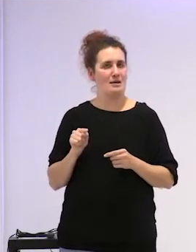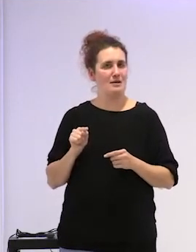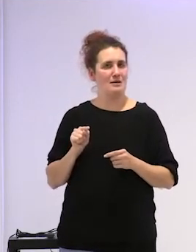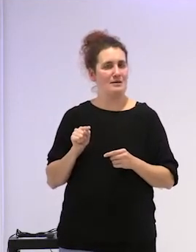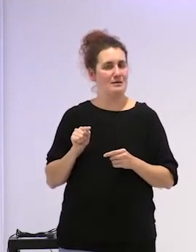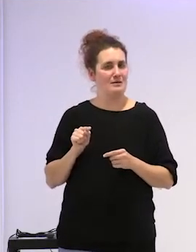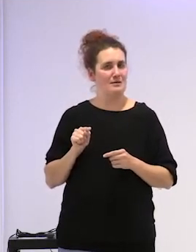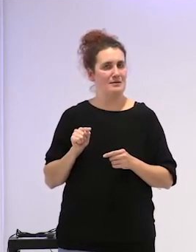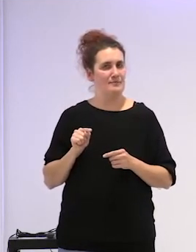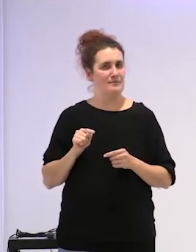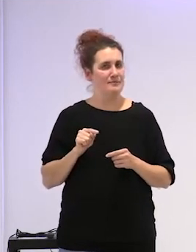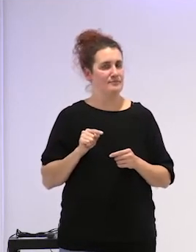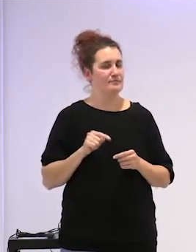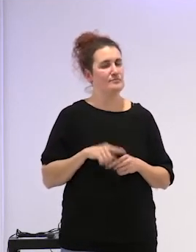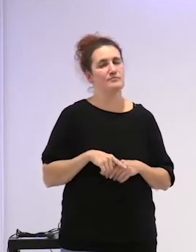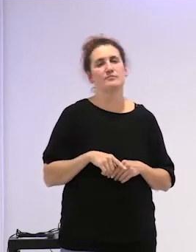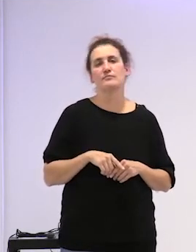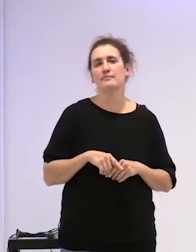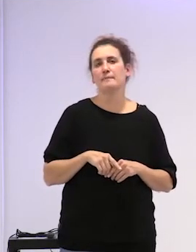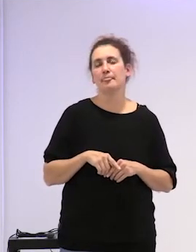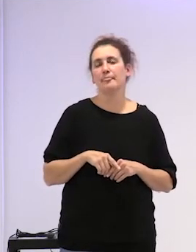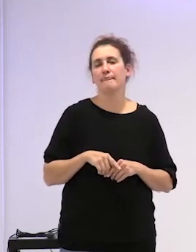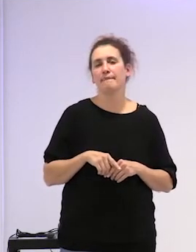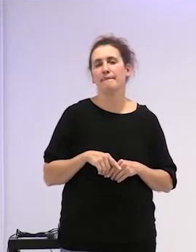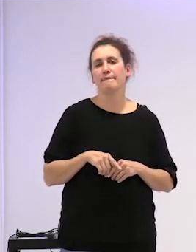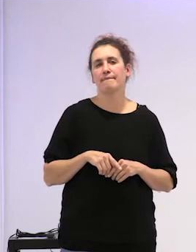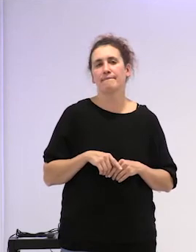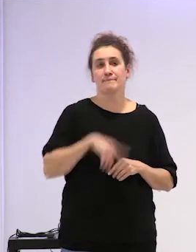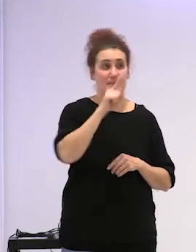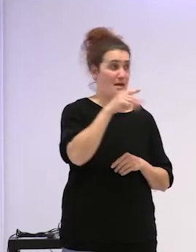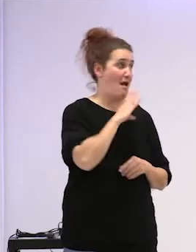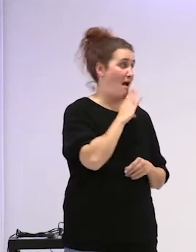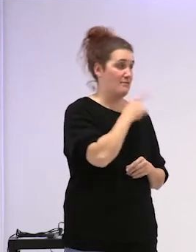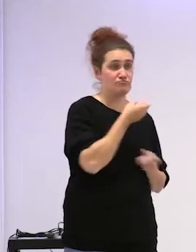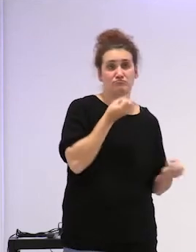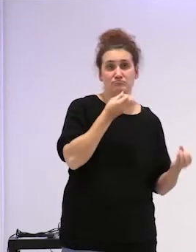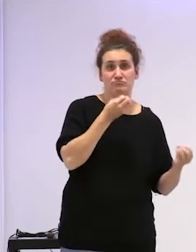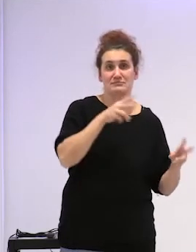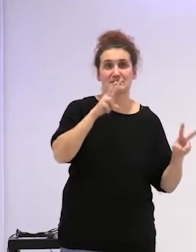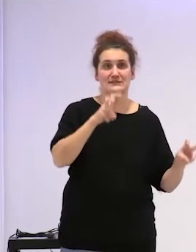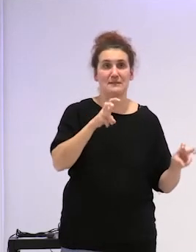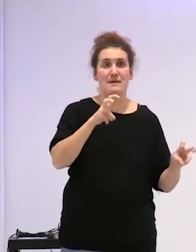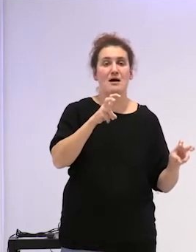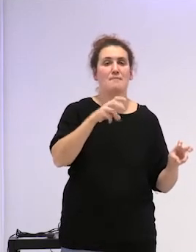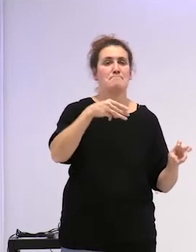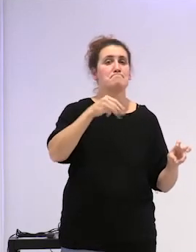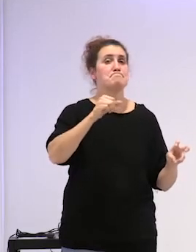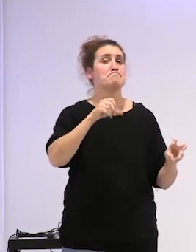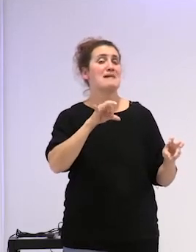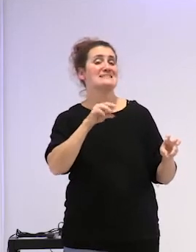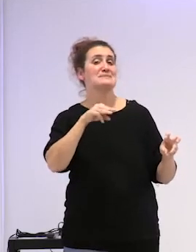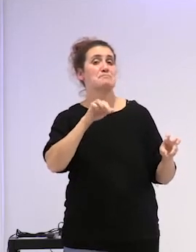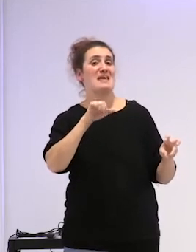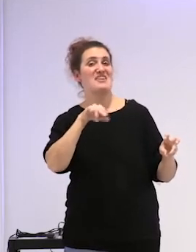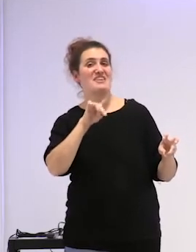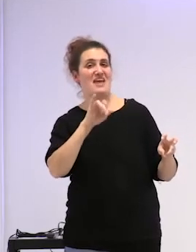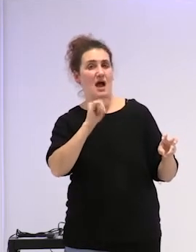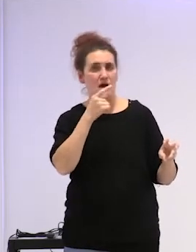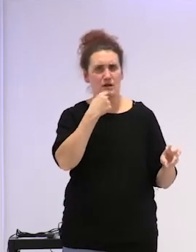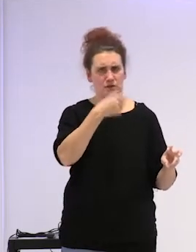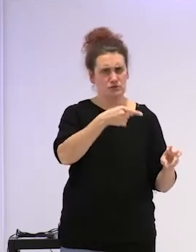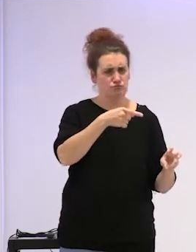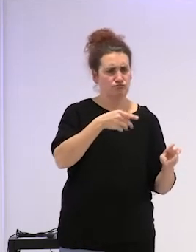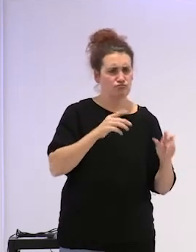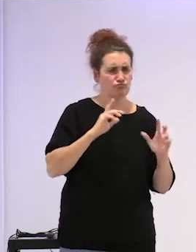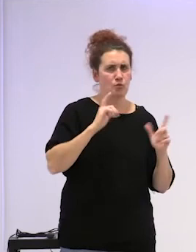y recogiendo también lo que habéis comentado de los más media los más media sí que tienden a